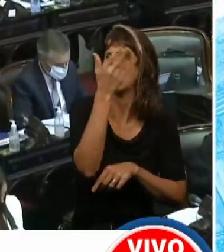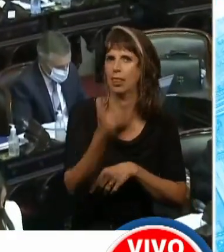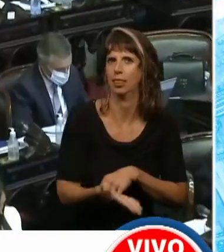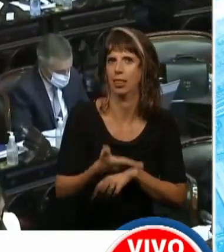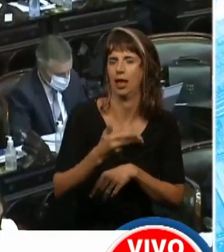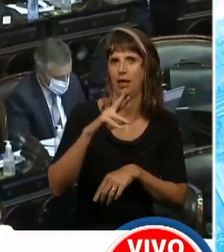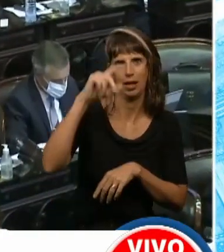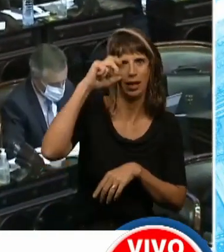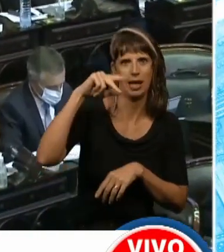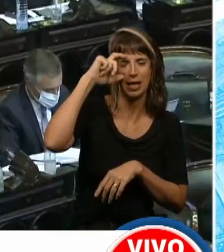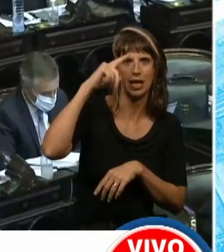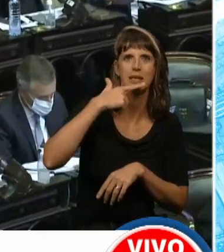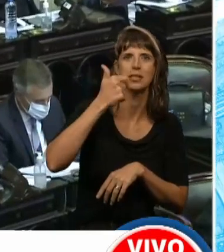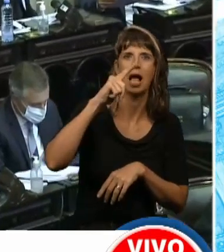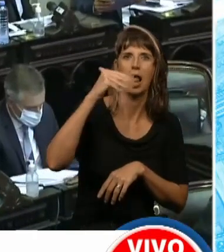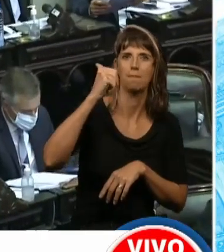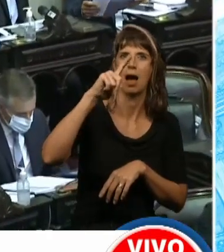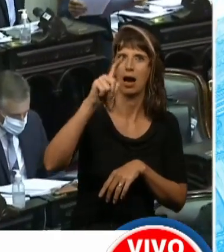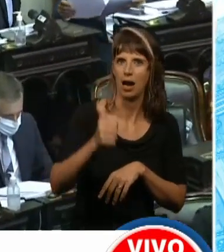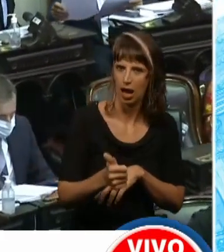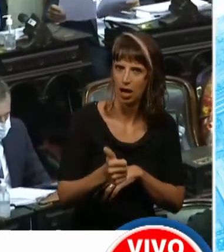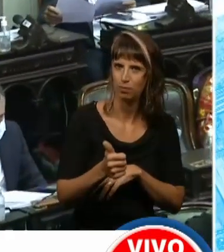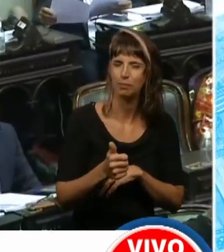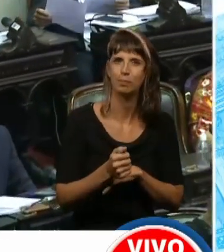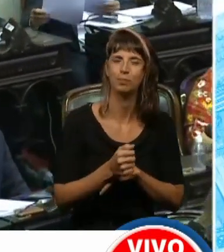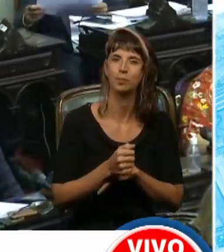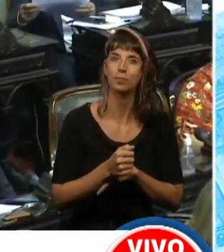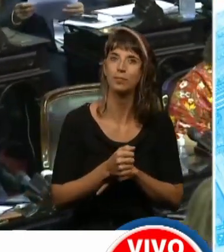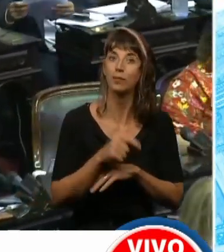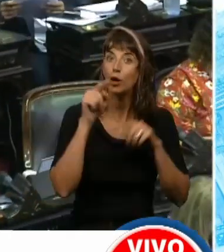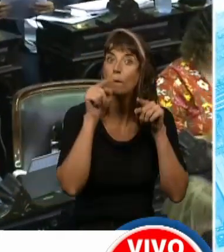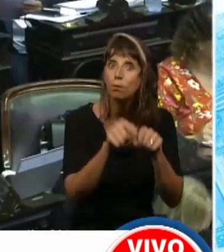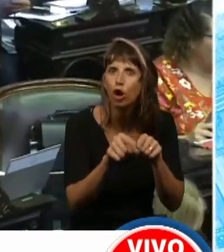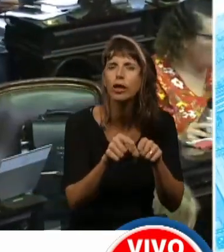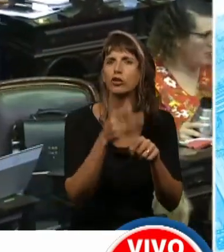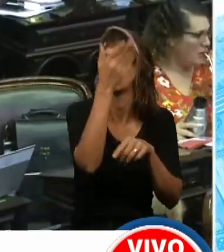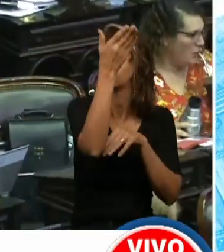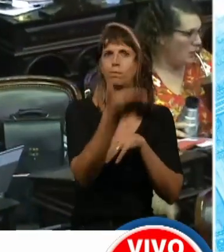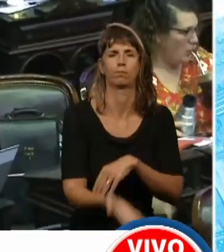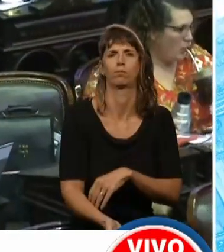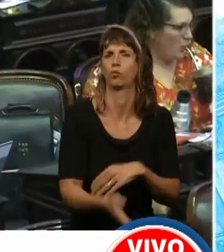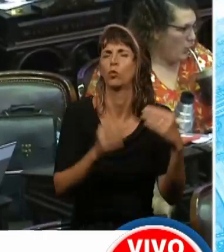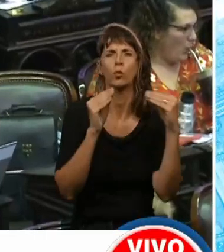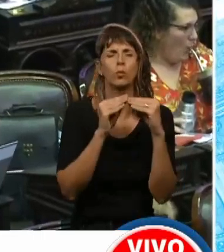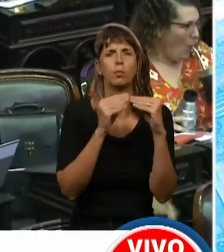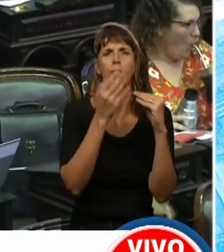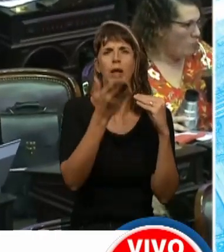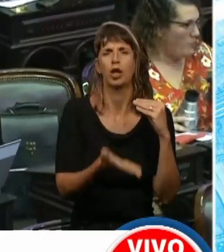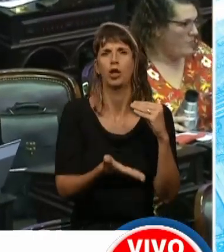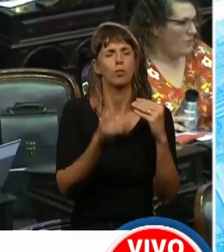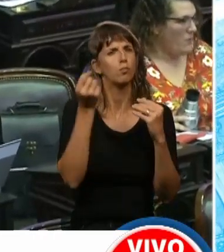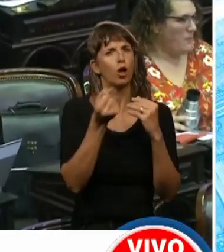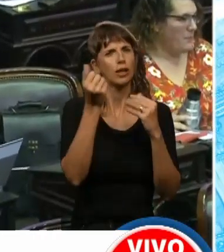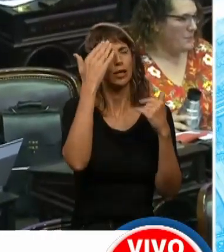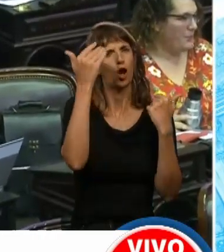tenía Salamanca y que hacen de él un compañero que vale la pena